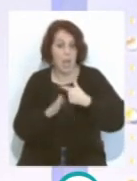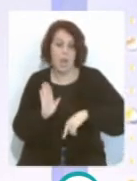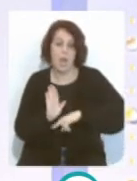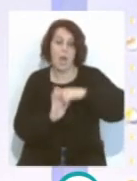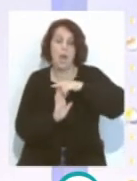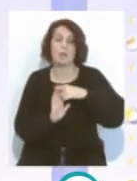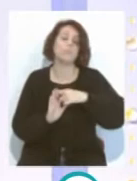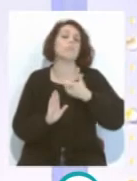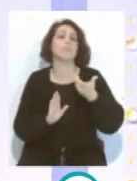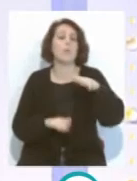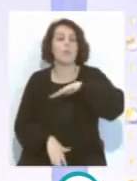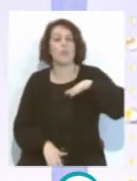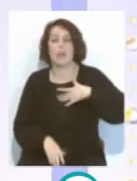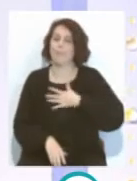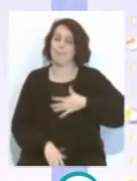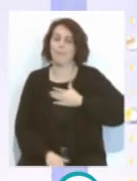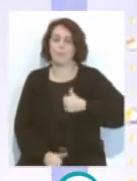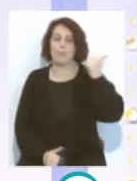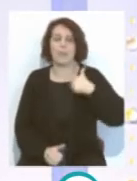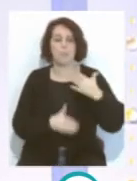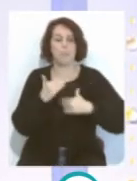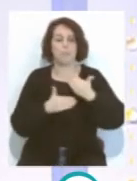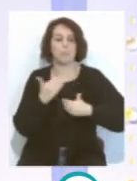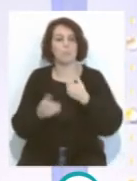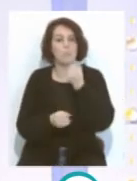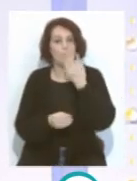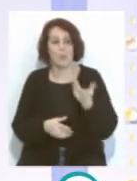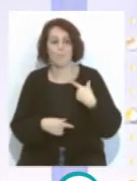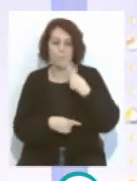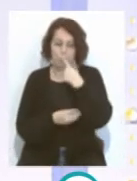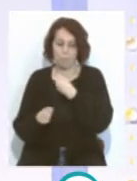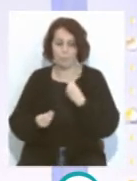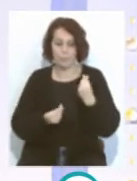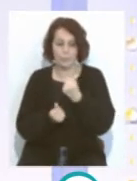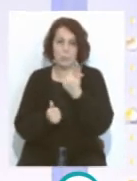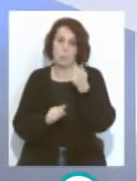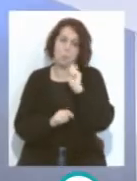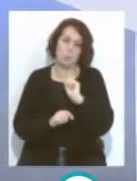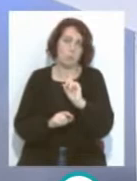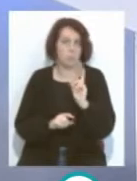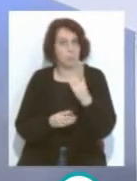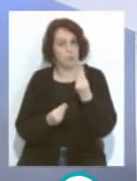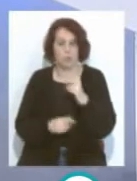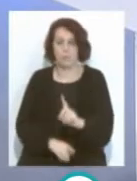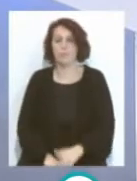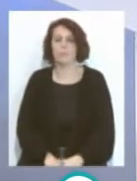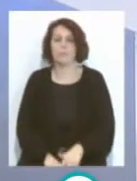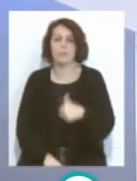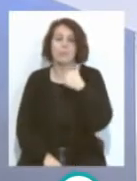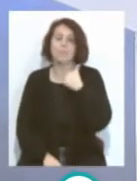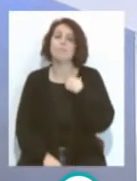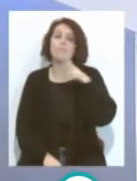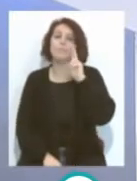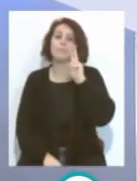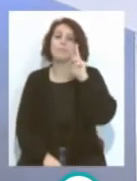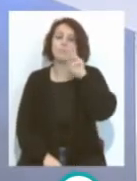una zona un poco ya parece que más cómoda. En buena dinámica, sobre todo de sensaciones y no tanto de puntos. Bueno, vamos a dar un repaso a